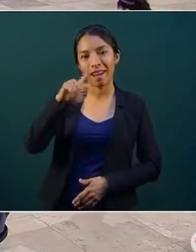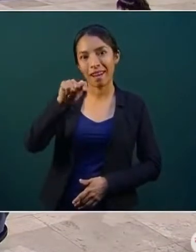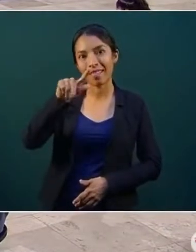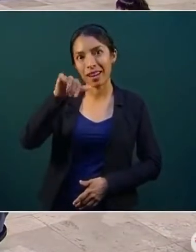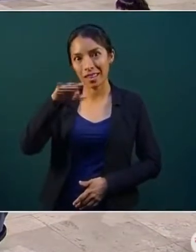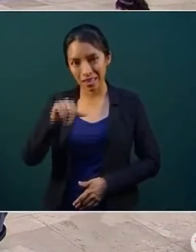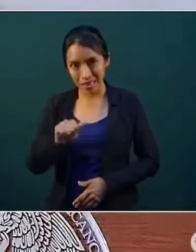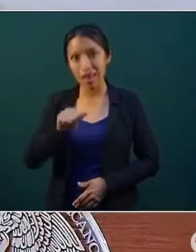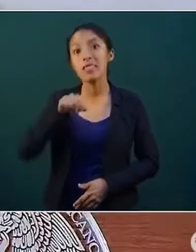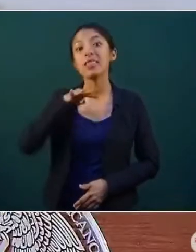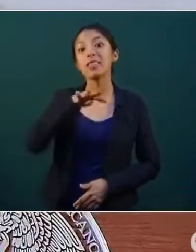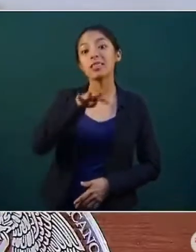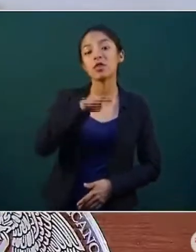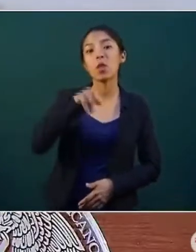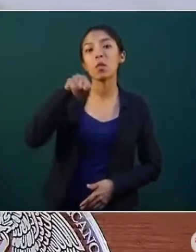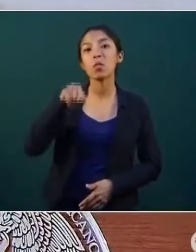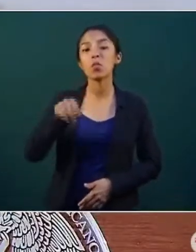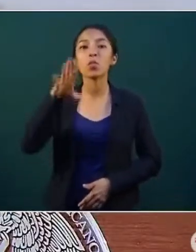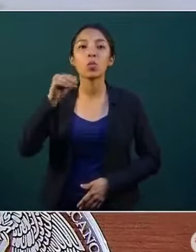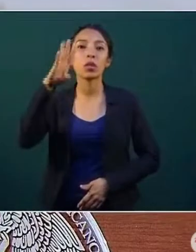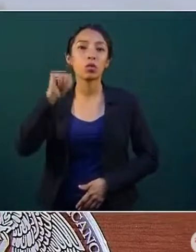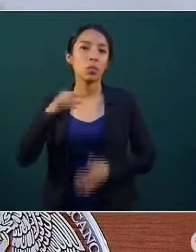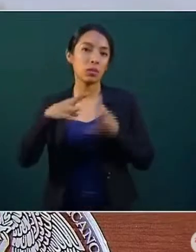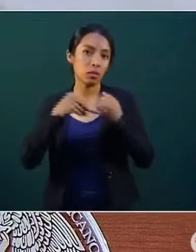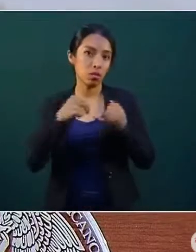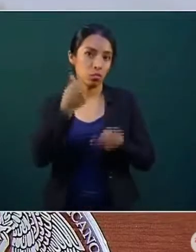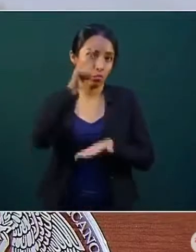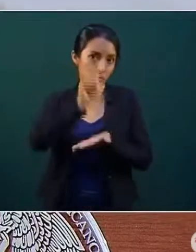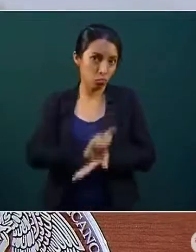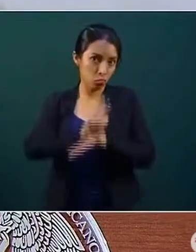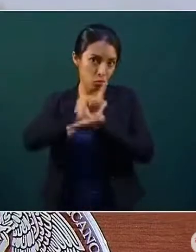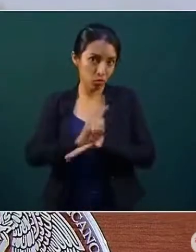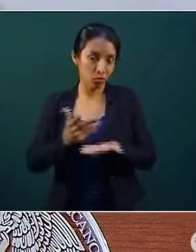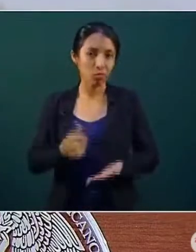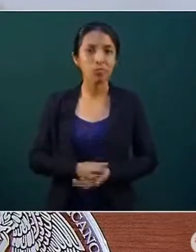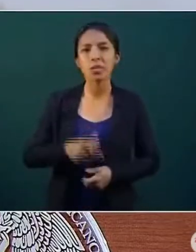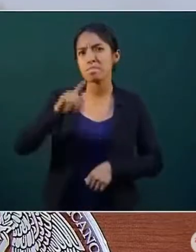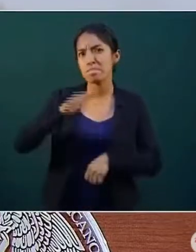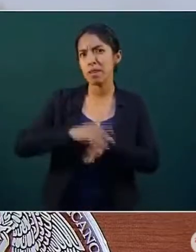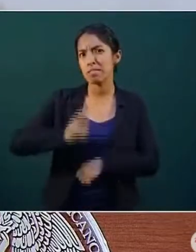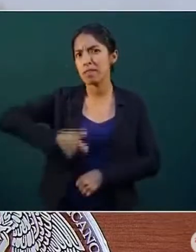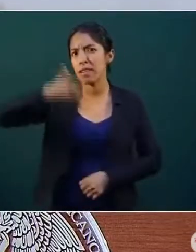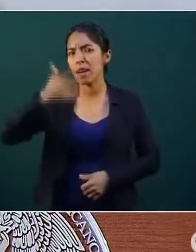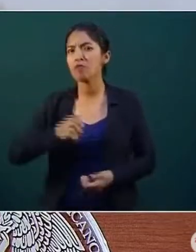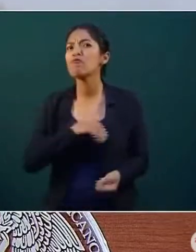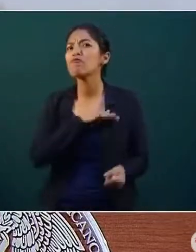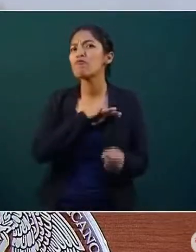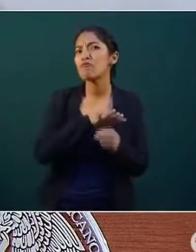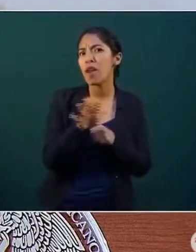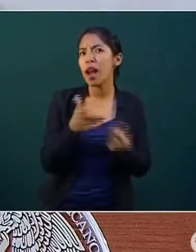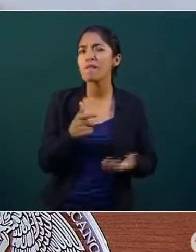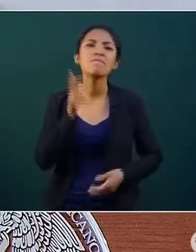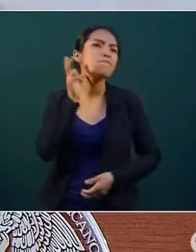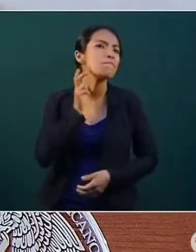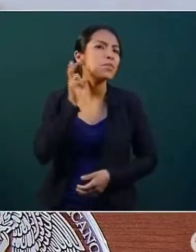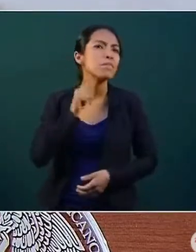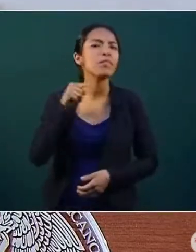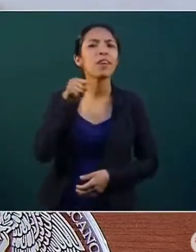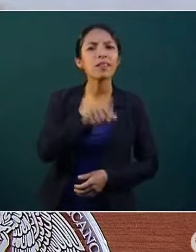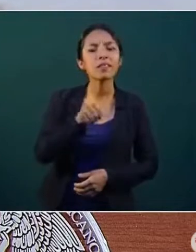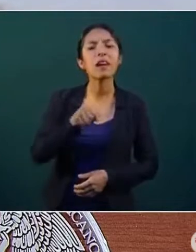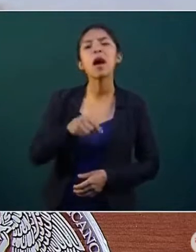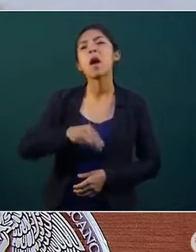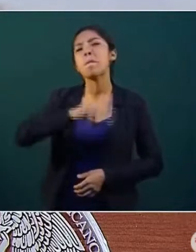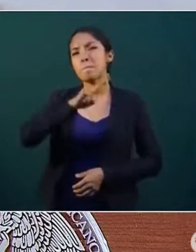ambos en 19 pesos con 99 centavos por litro. Los más caros se vendieron otra vez por la franquicia Pemex, en Numaral,